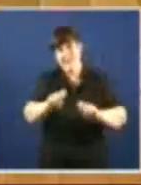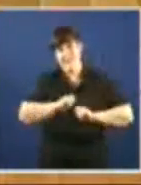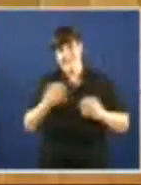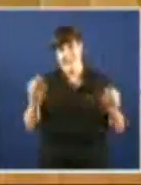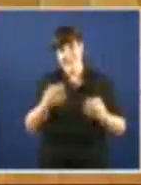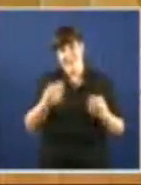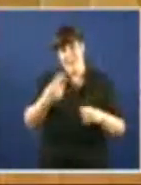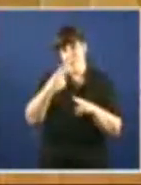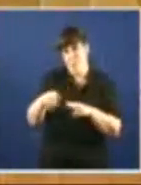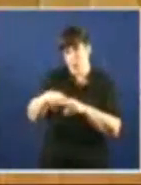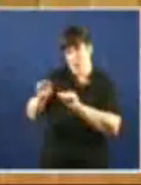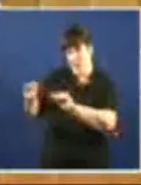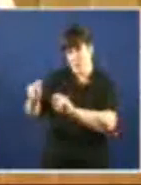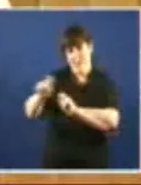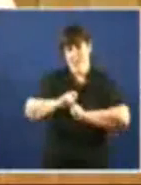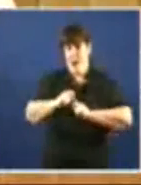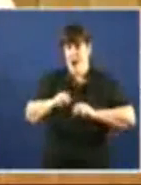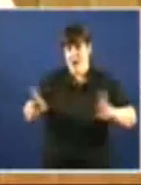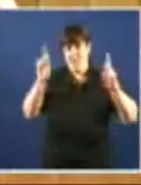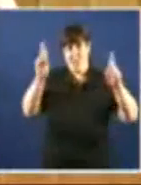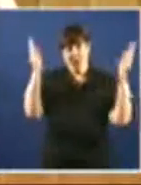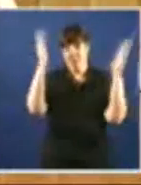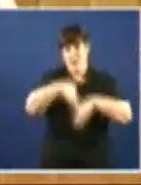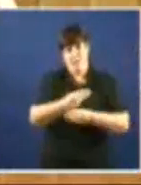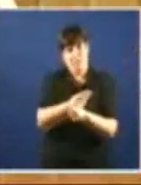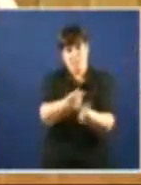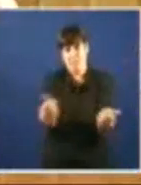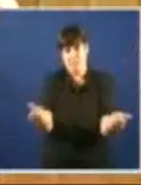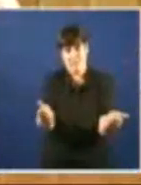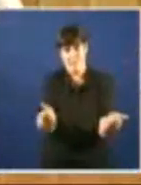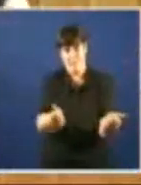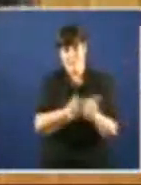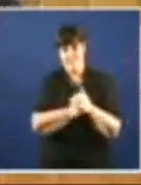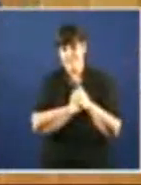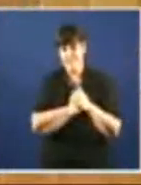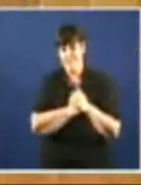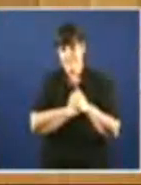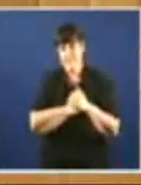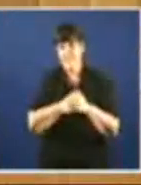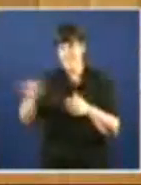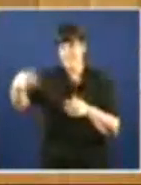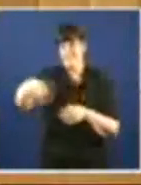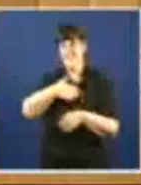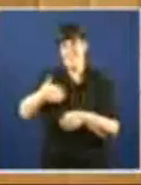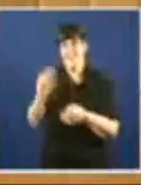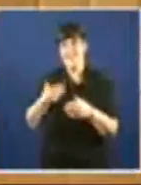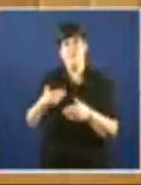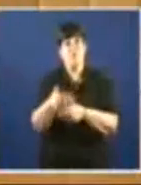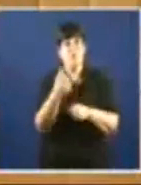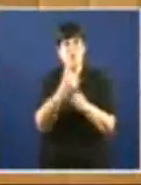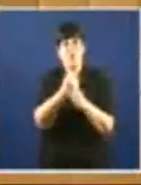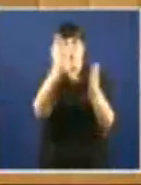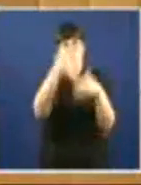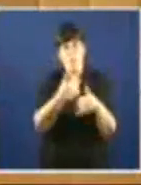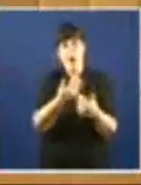políticas Contribúen a eso O único algún Argumento Seu dos altavoces populares É que non hai emprego E que hai que aceptar Estas inversións Ainda que